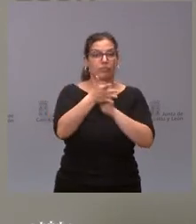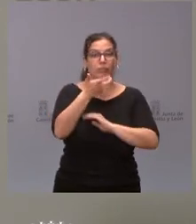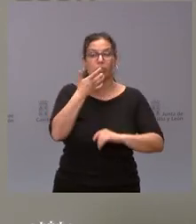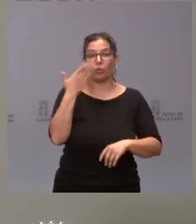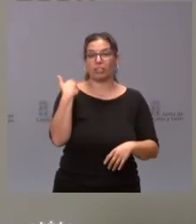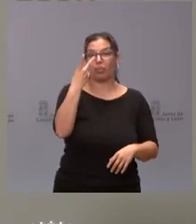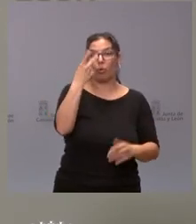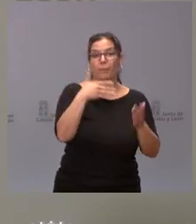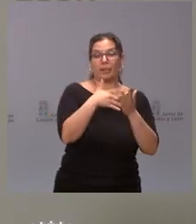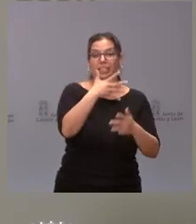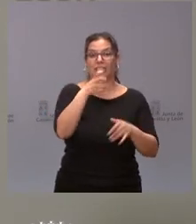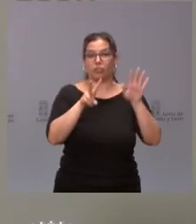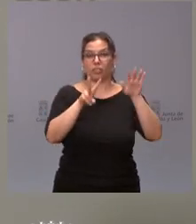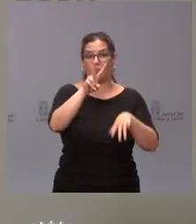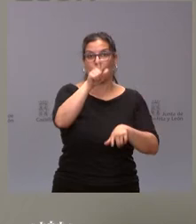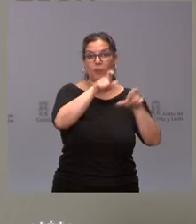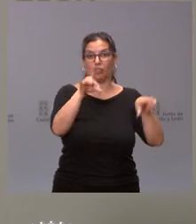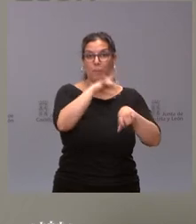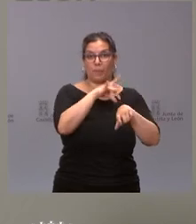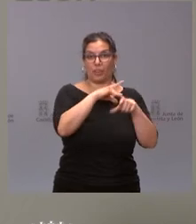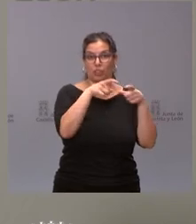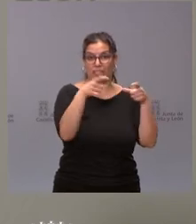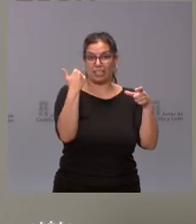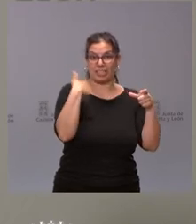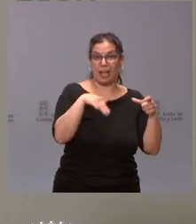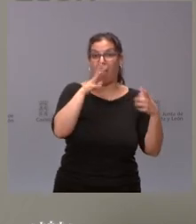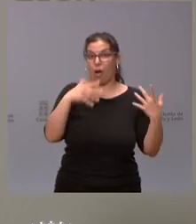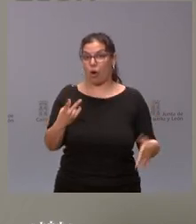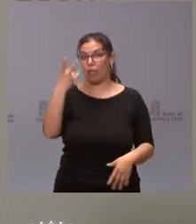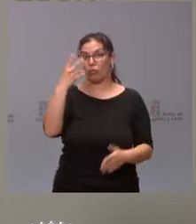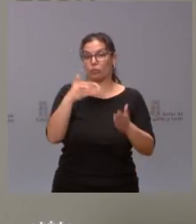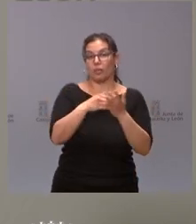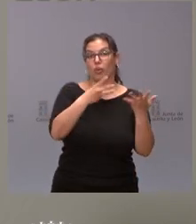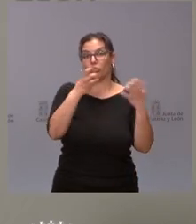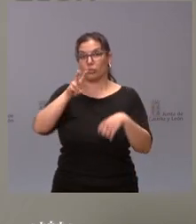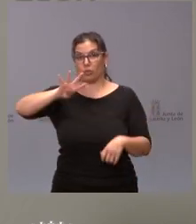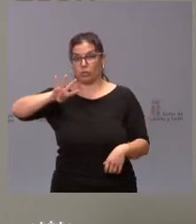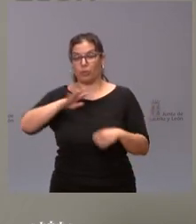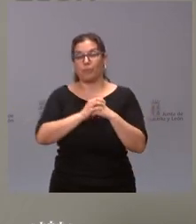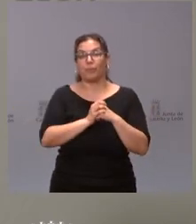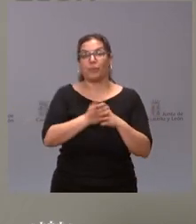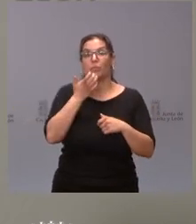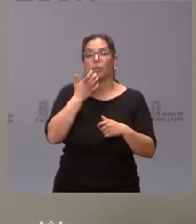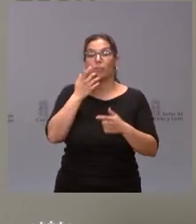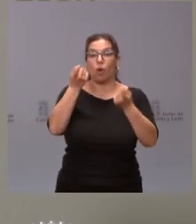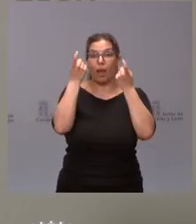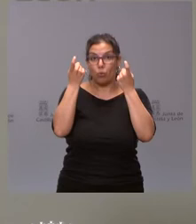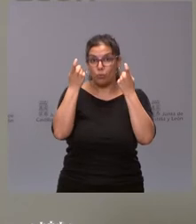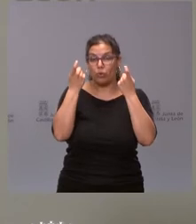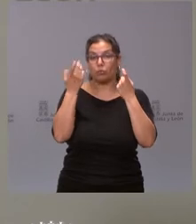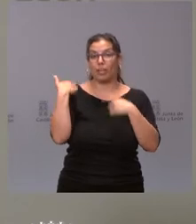2.572 personas con tarjeta sanitaria a 2.824 y, en el sistema educativo de